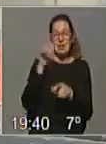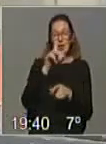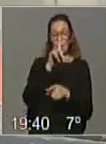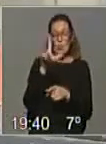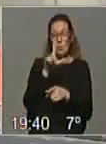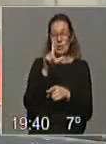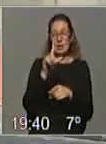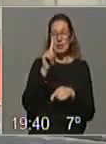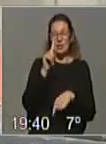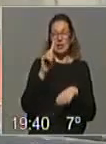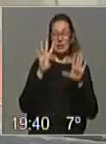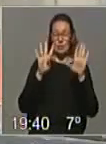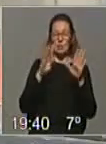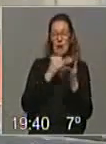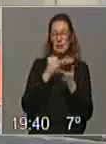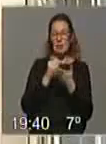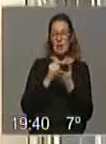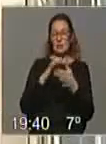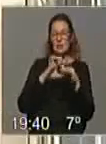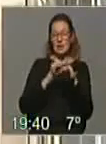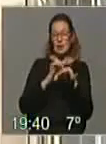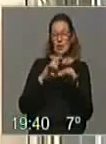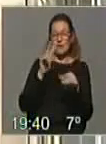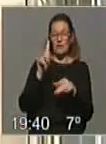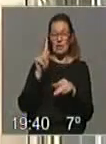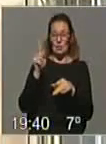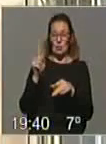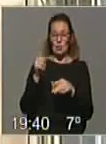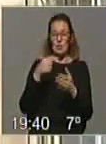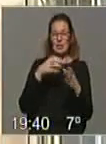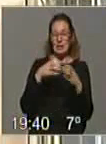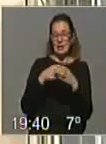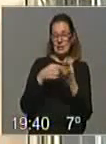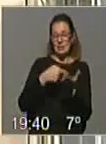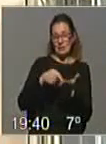lunes 19 y miércoles 21 en el Centro Cultural España.